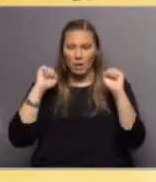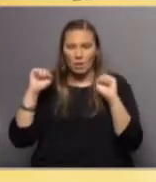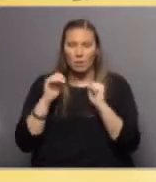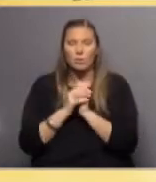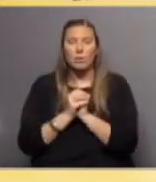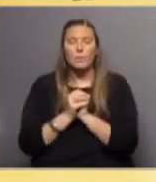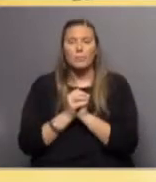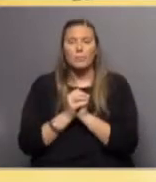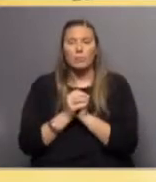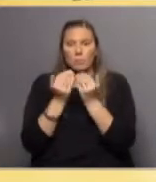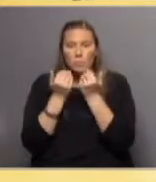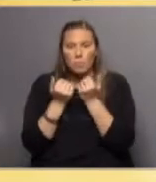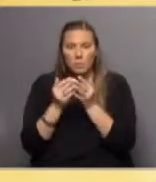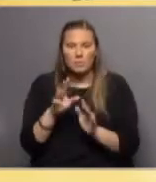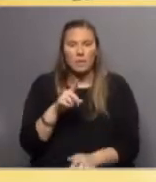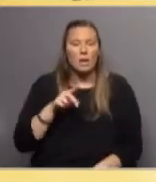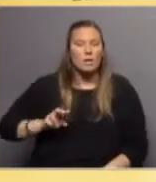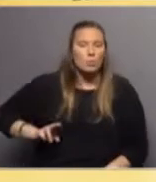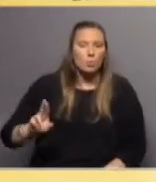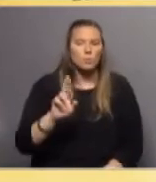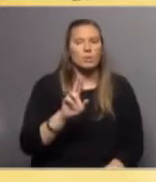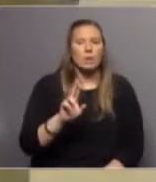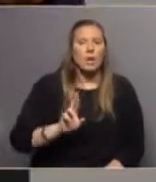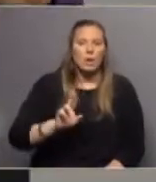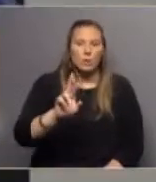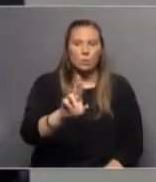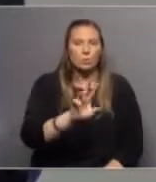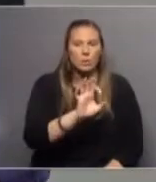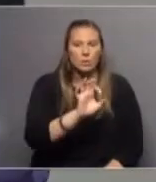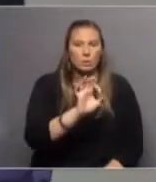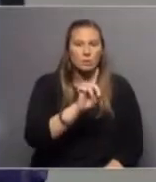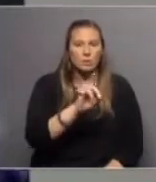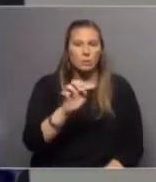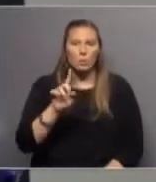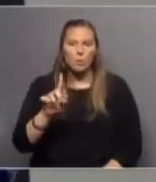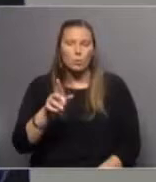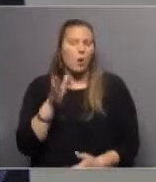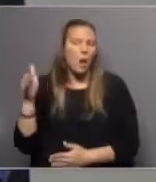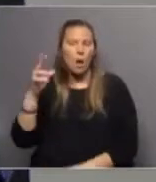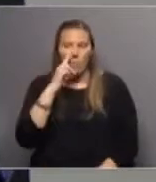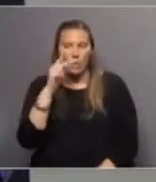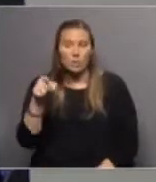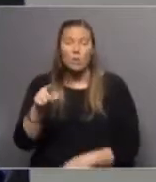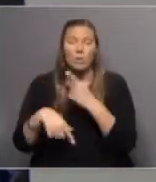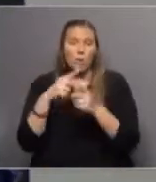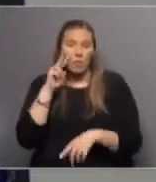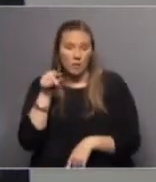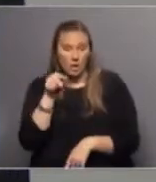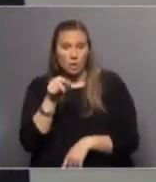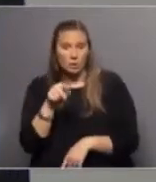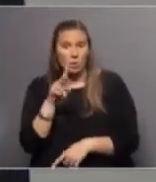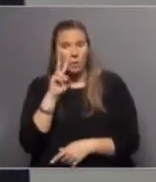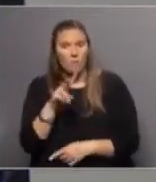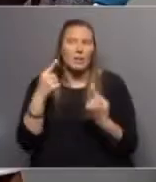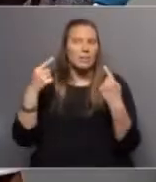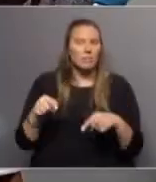Cuando agarrás la carretera a la 101 digamos con quien va por ejemplo para el lado de Pando creo que después de ver este informe uno va a mirar de otra